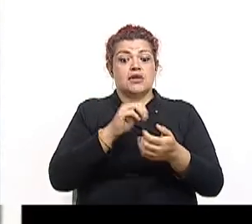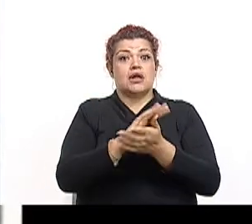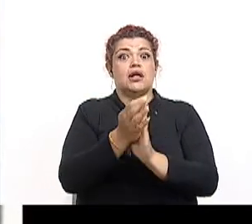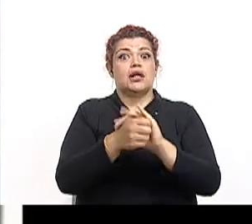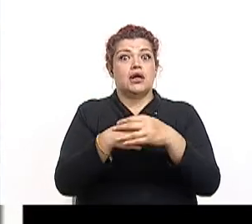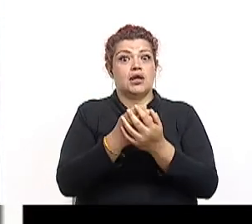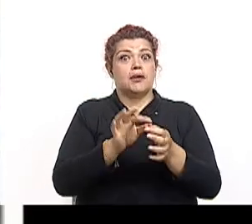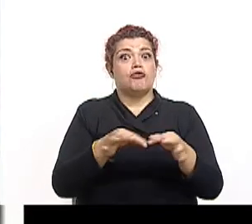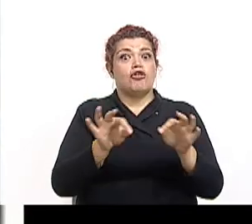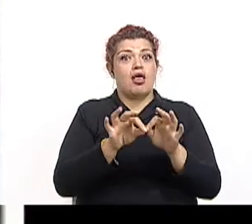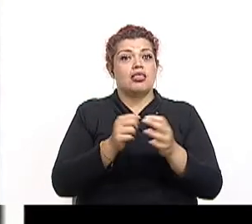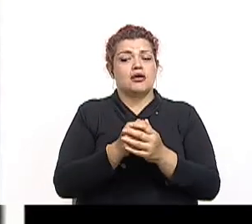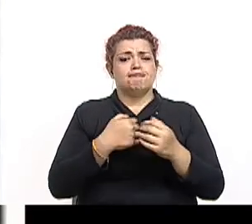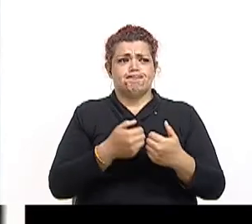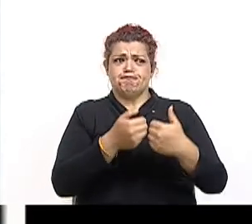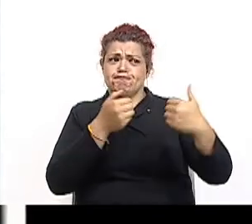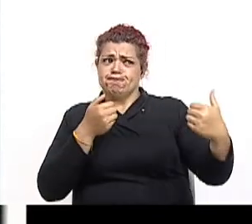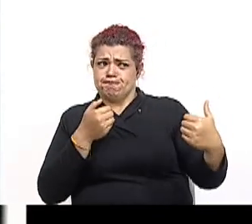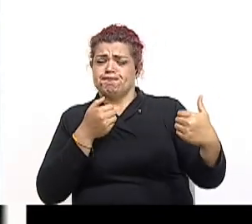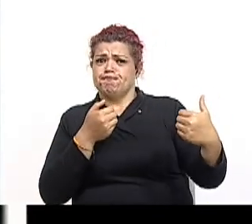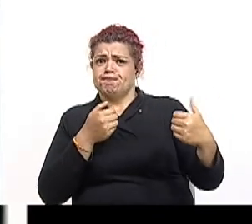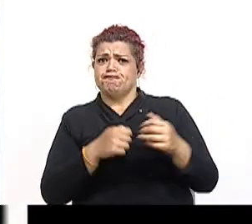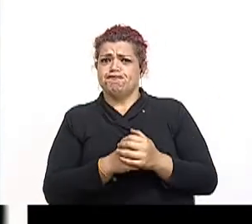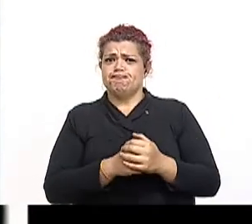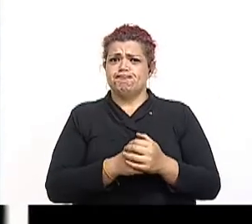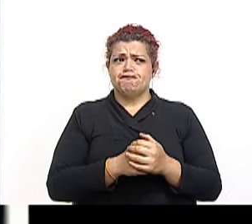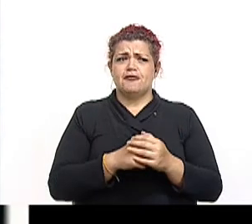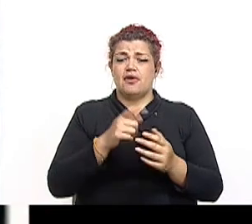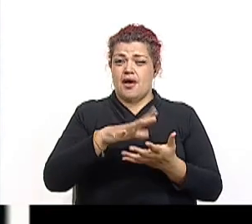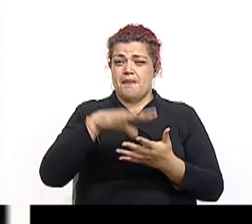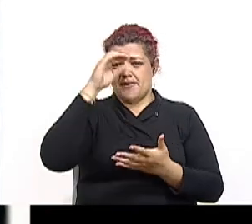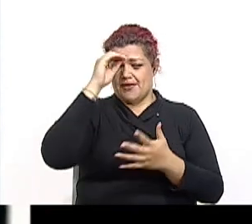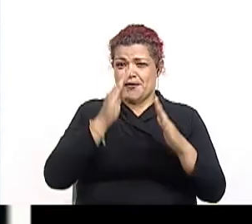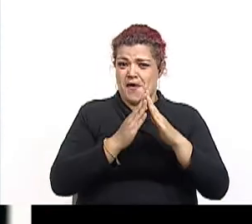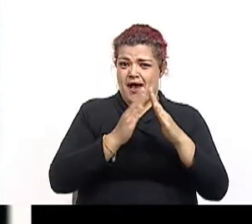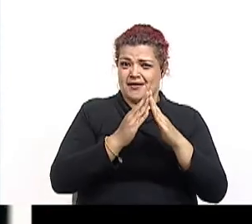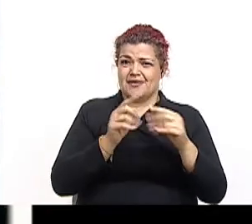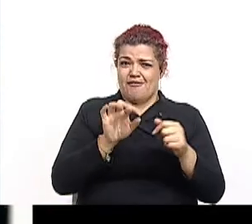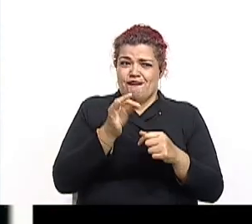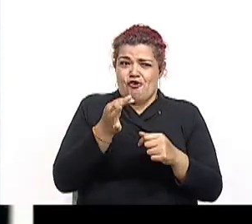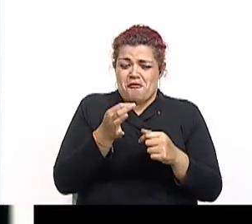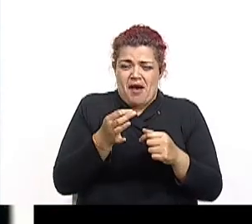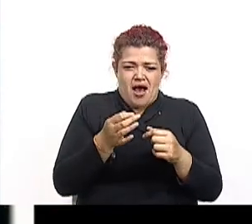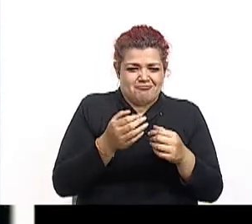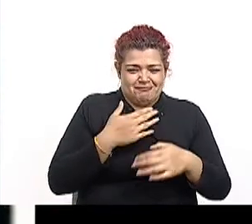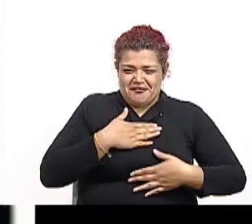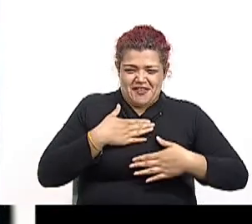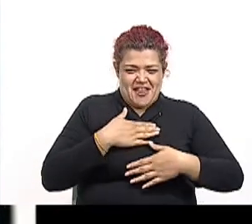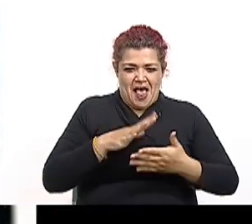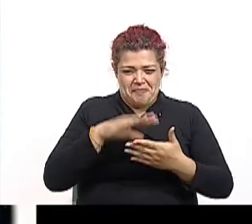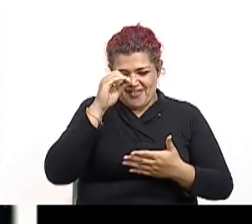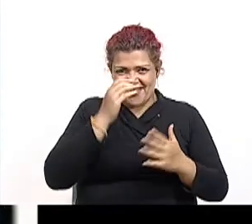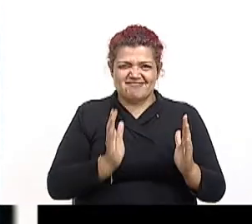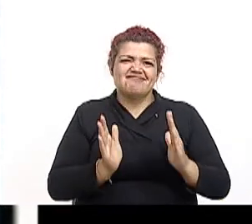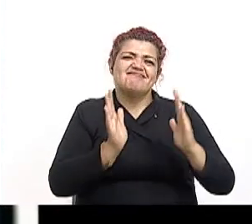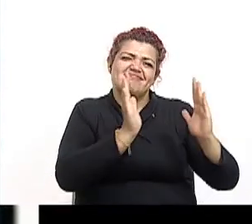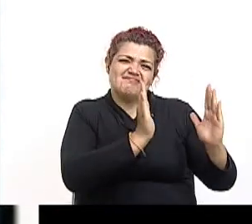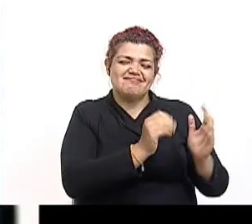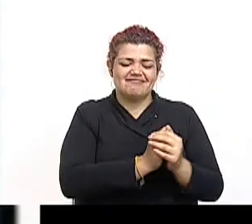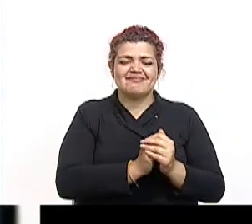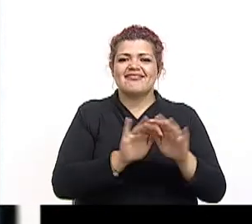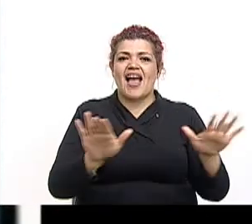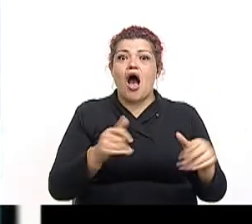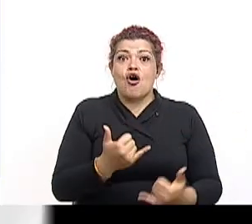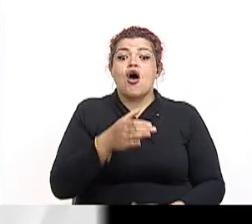Cuidémonos y pronto estaremos más cerca. Aprendo en casa, la forma más divertida de aprender. Finaliza el juego